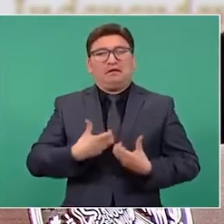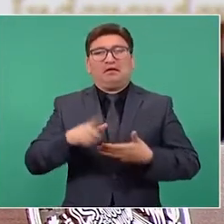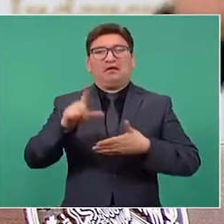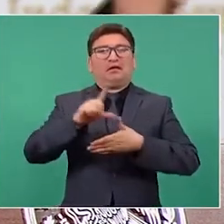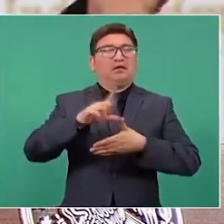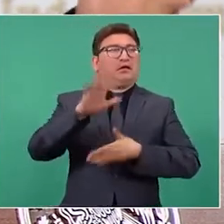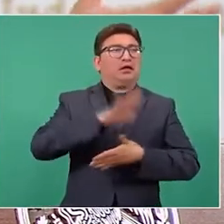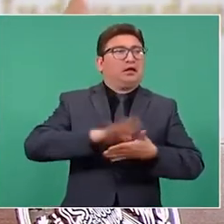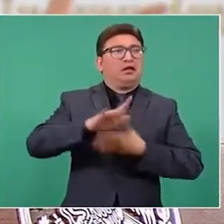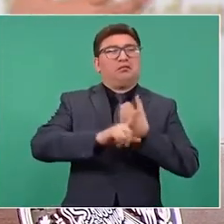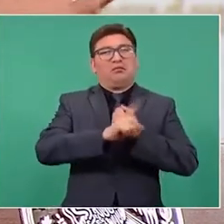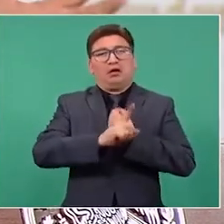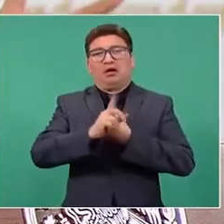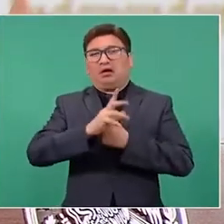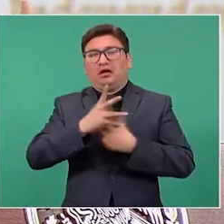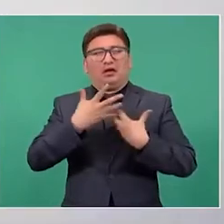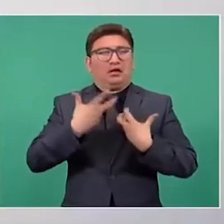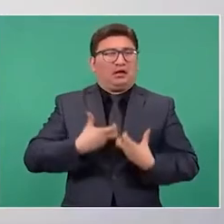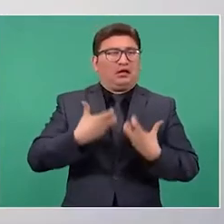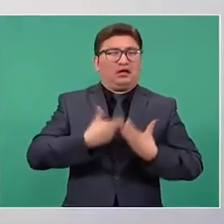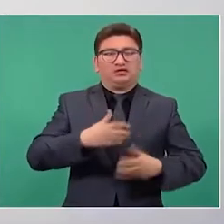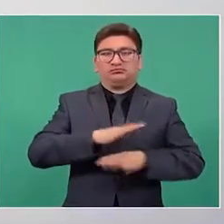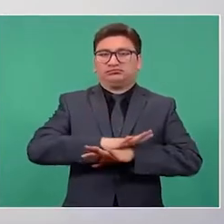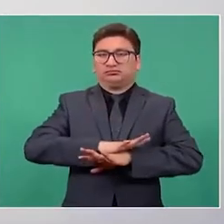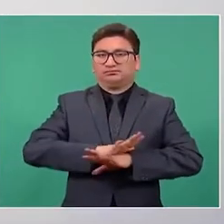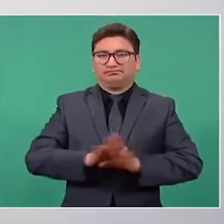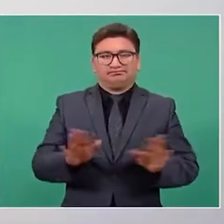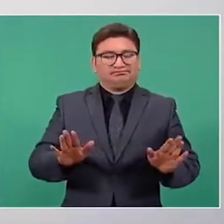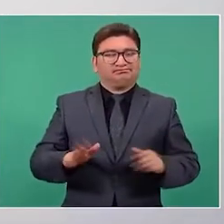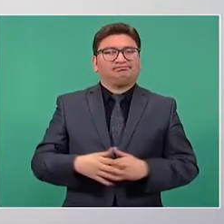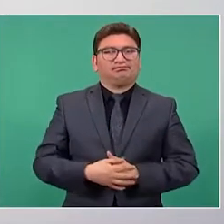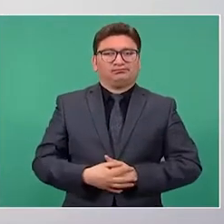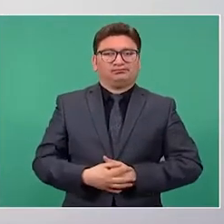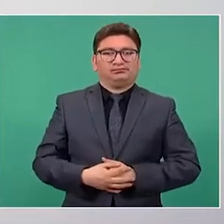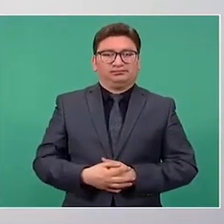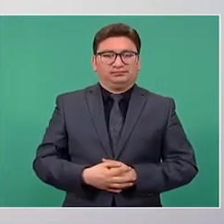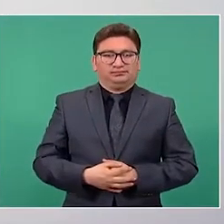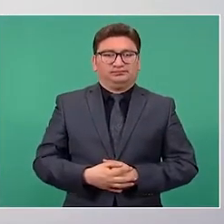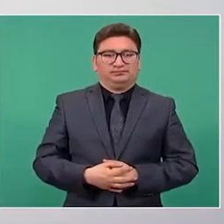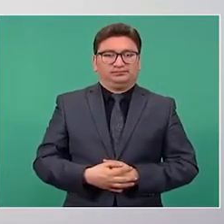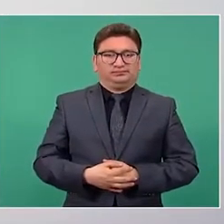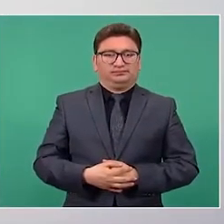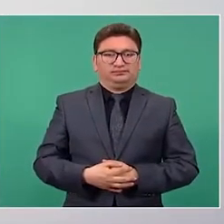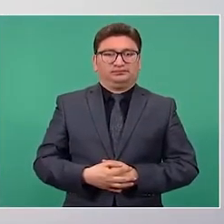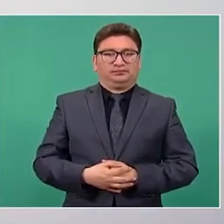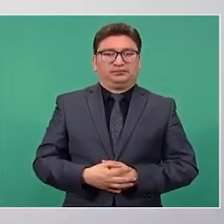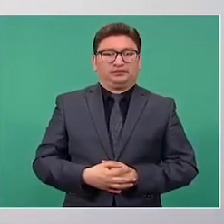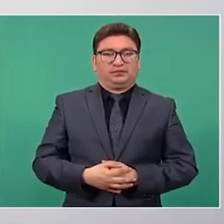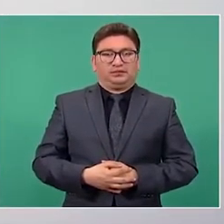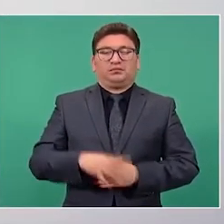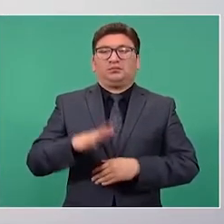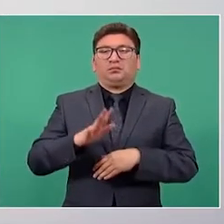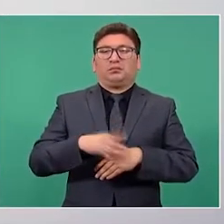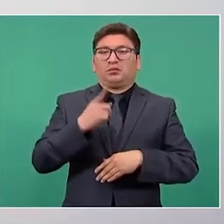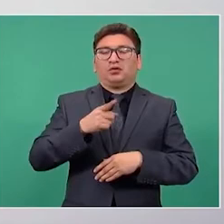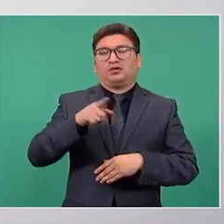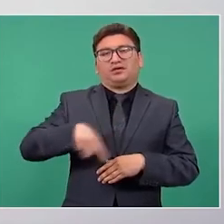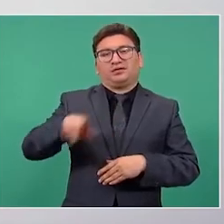Latina ya ha sido tomada por la izquierda.